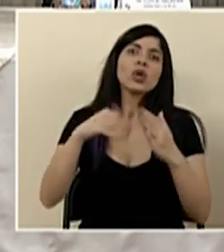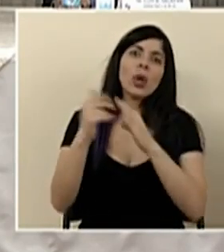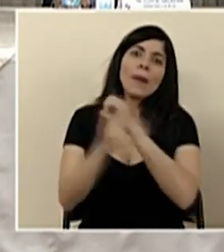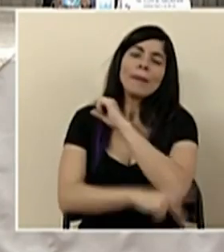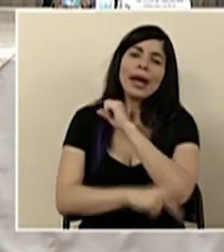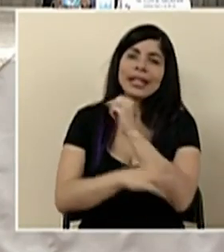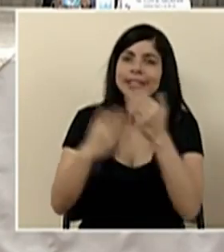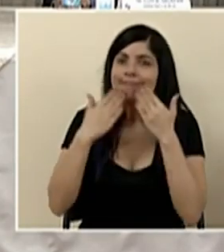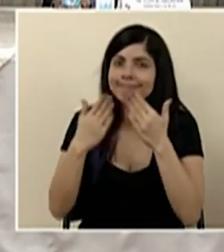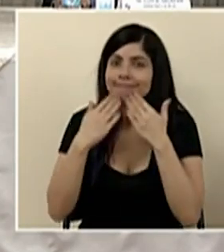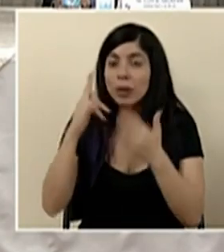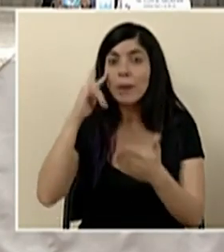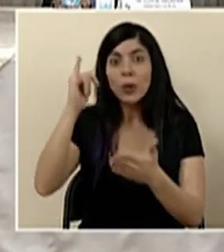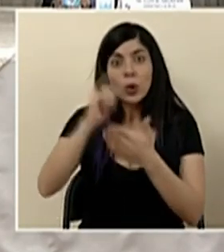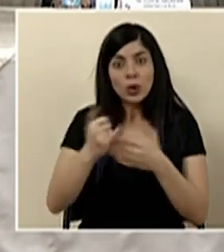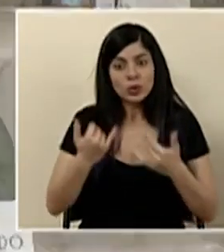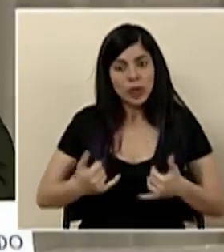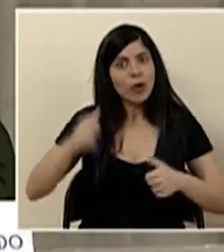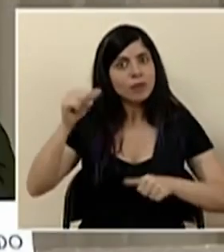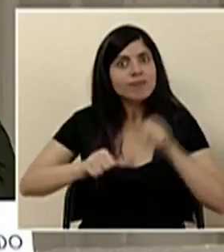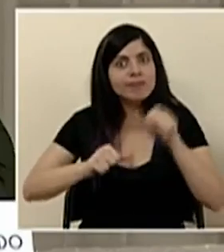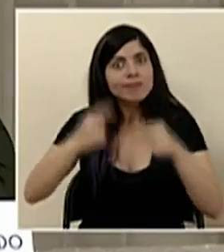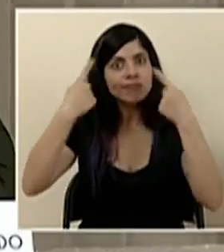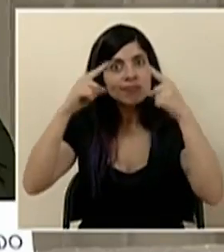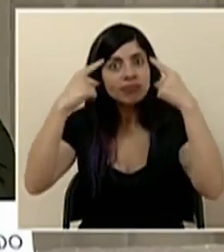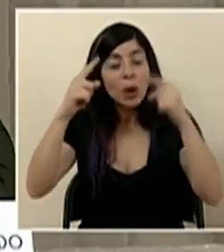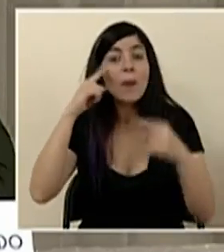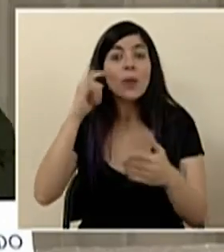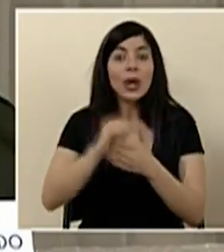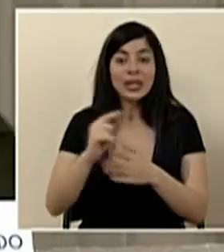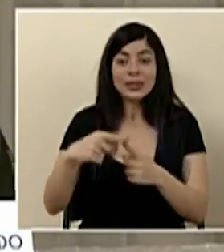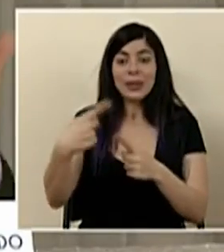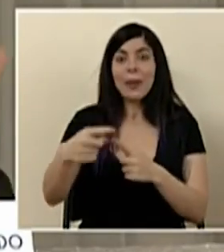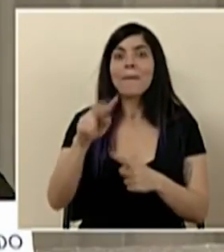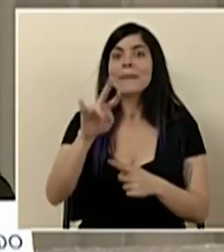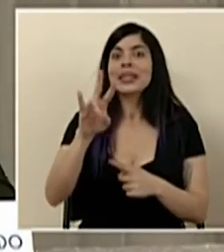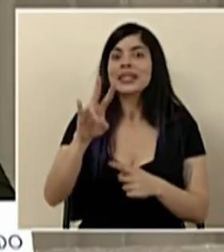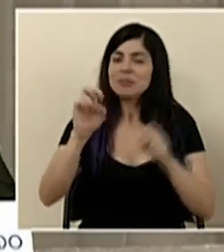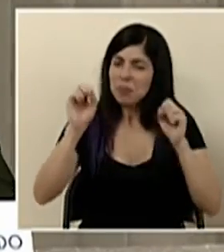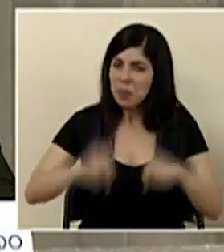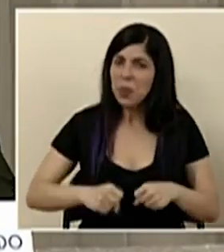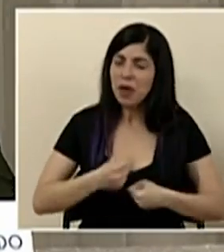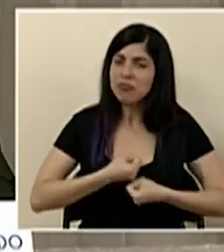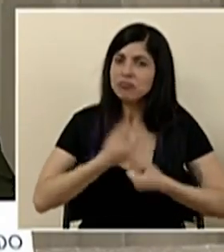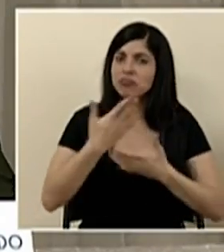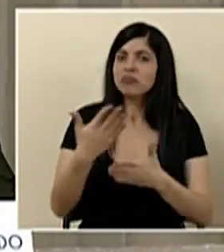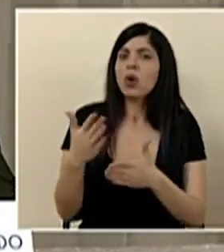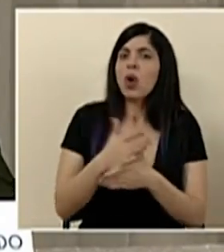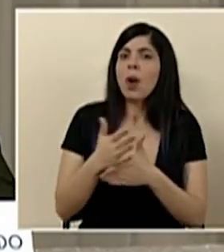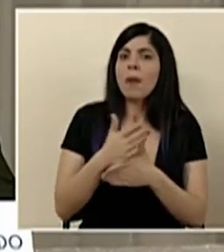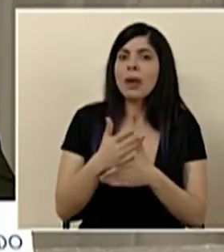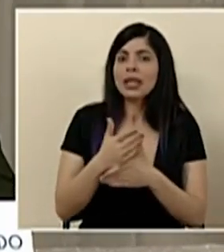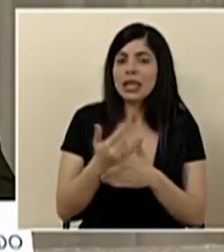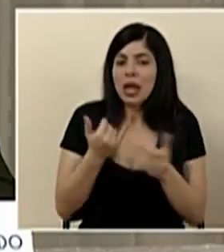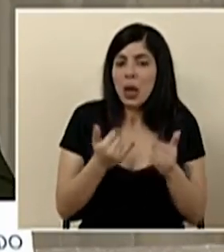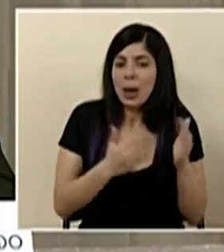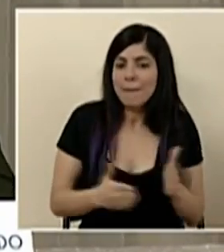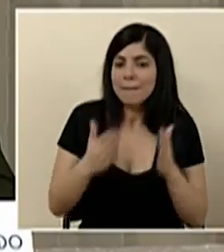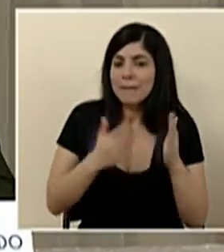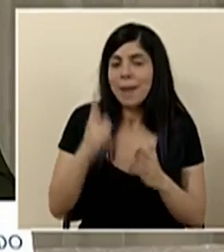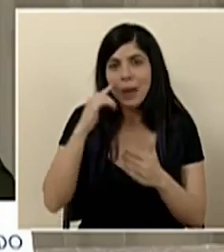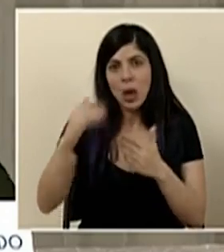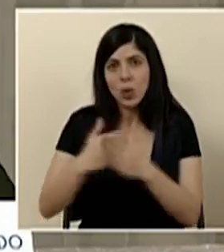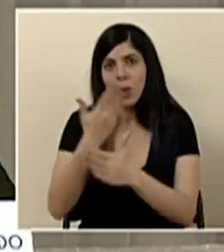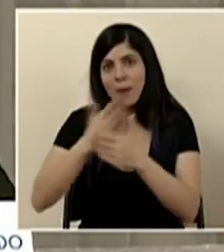y por eso estamos saliendo adelante y por eso el 27 pues podremos compartir lo que estamos proyectando para